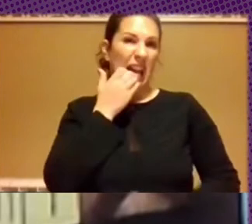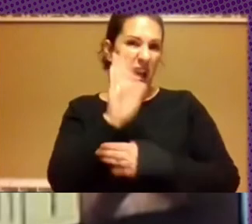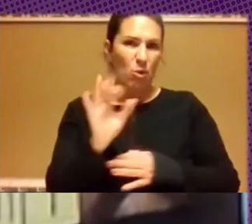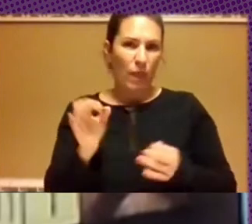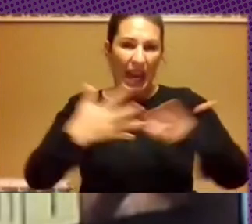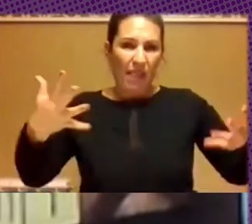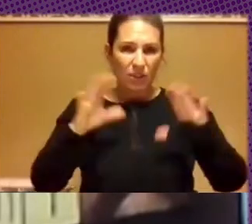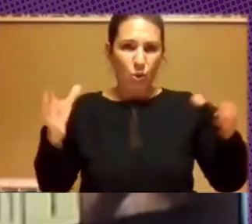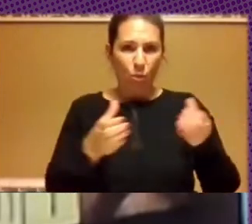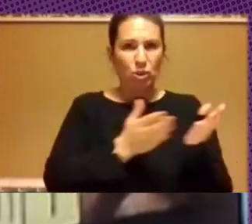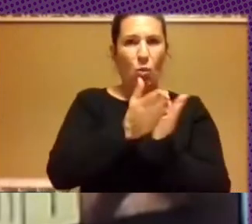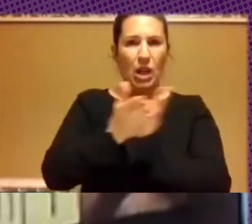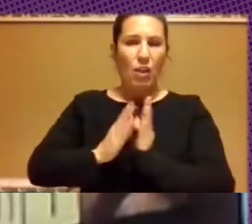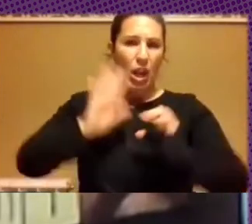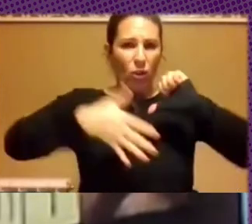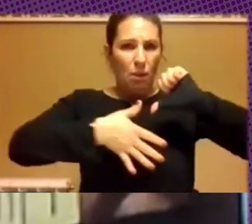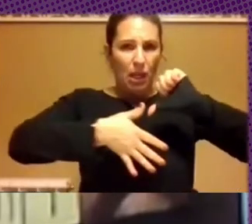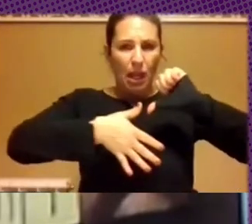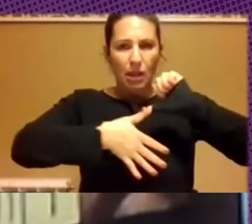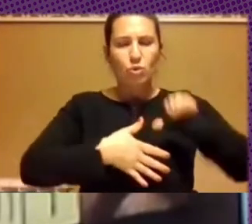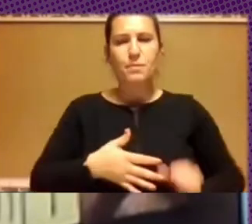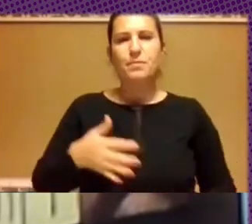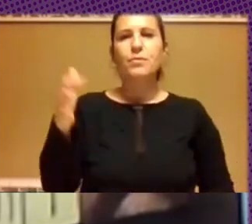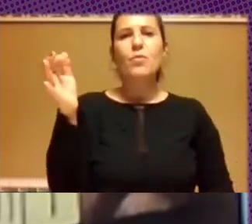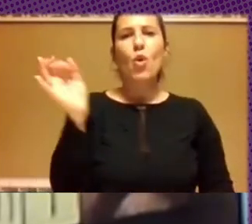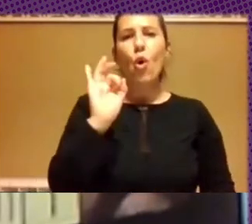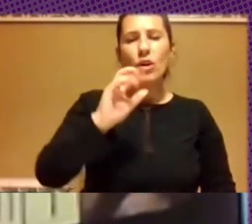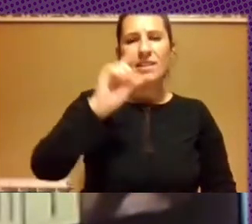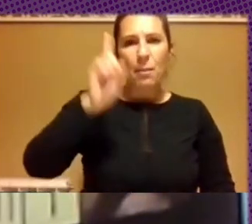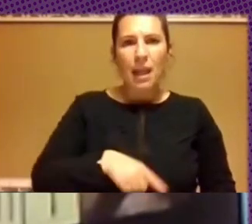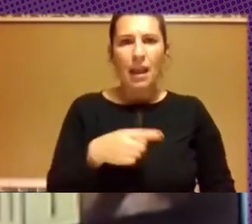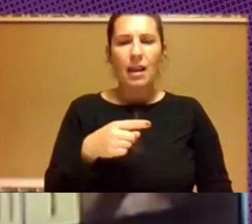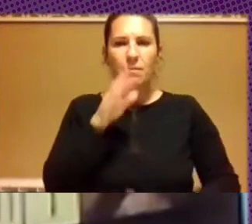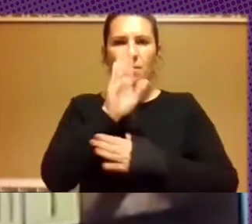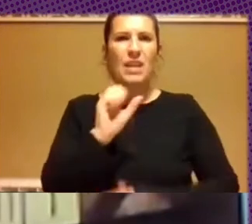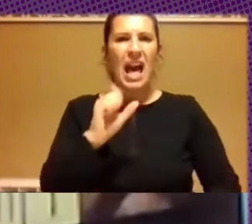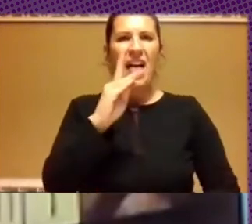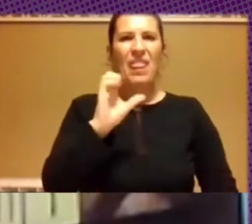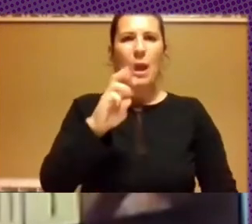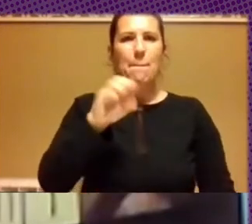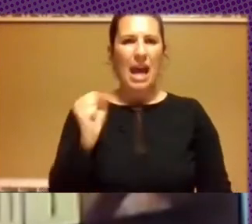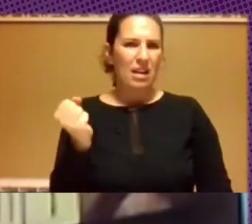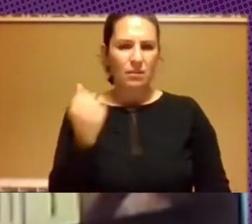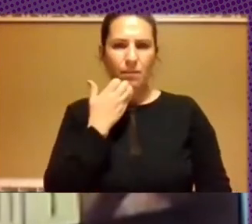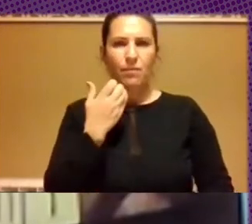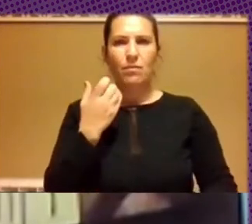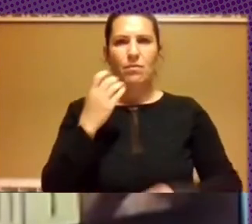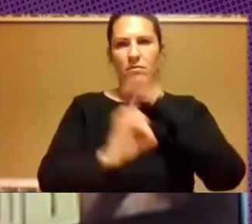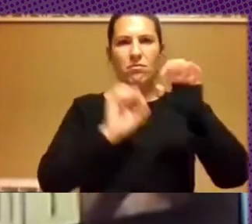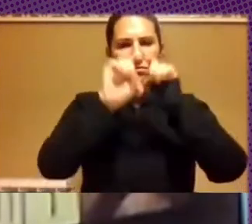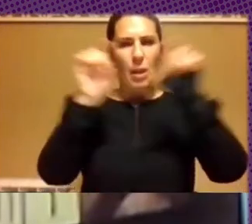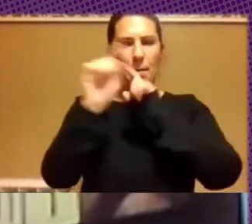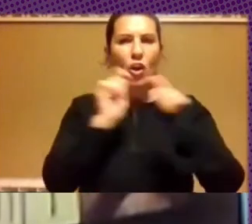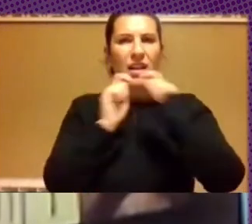latinoamericanos. O vemos las posiciones habituales de ADEPA, que son organizaciones de entidades periodísticas, o